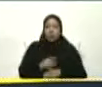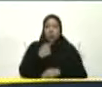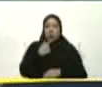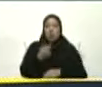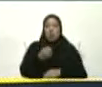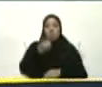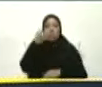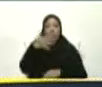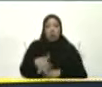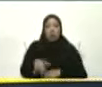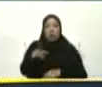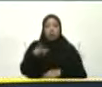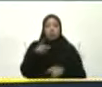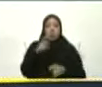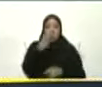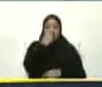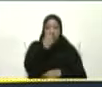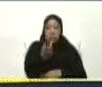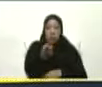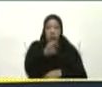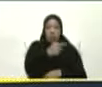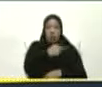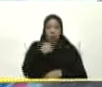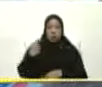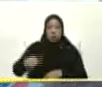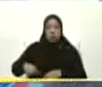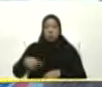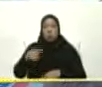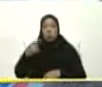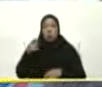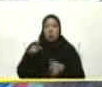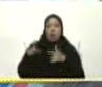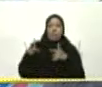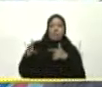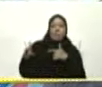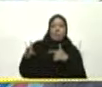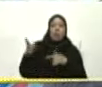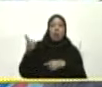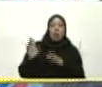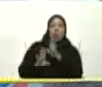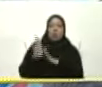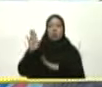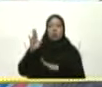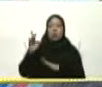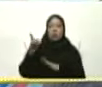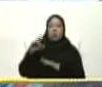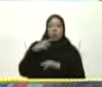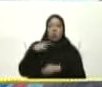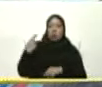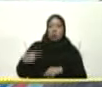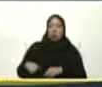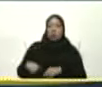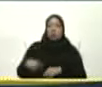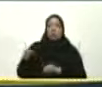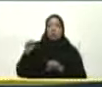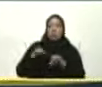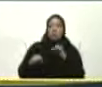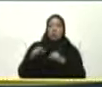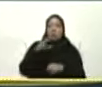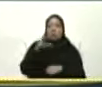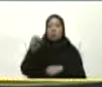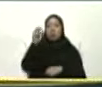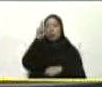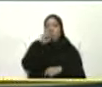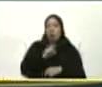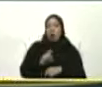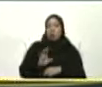acabas De llegar al Shanghái Lo que uno ve El desarrollo De países como China Tienen 30 años adelante